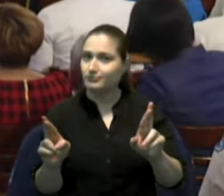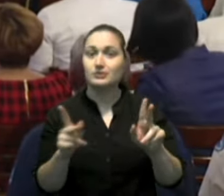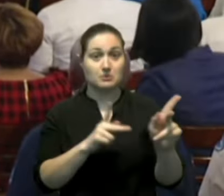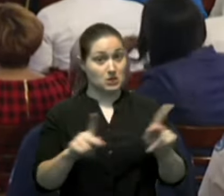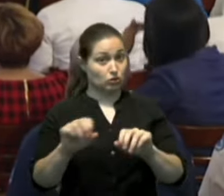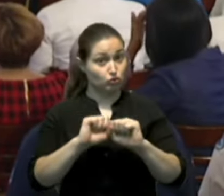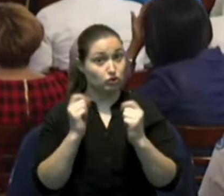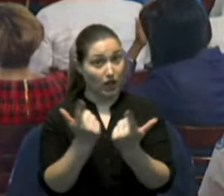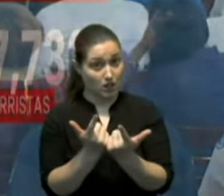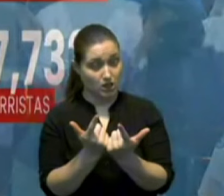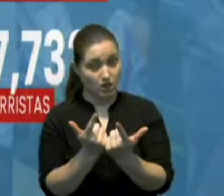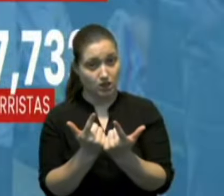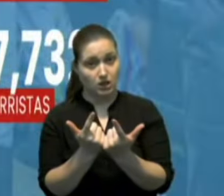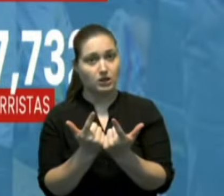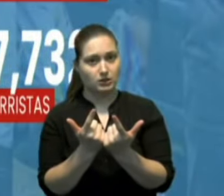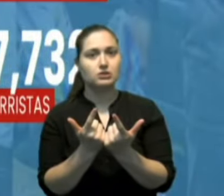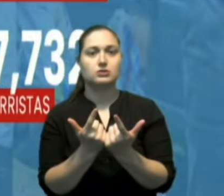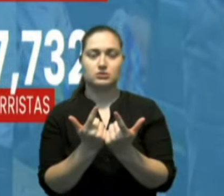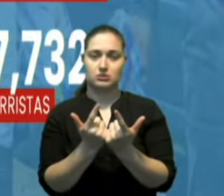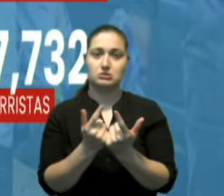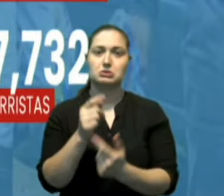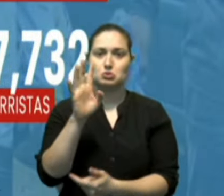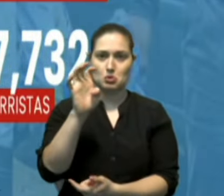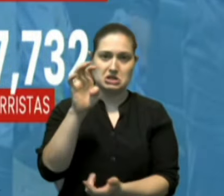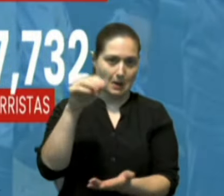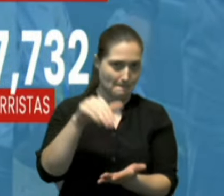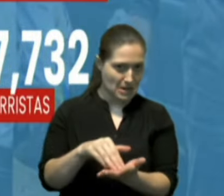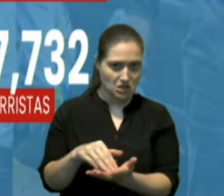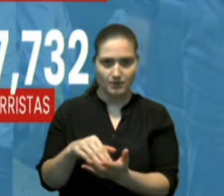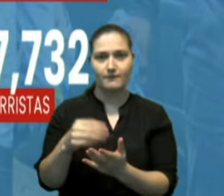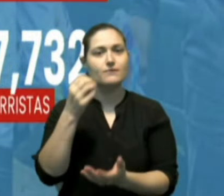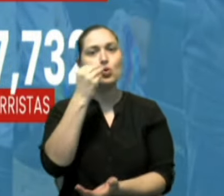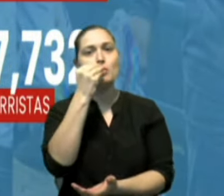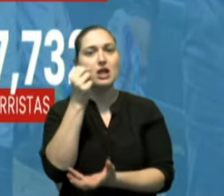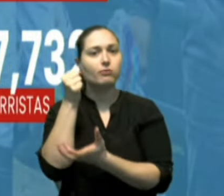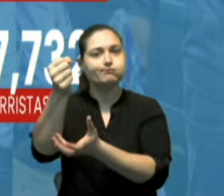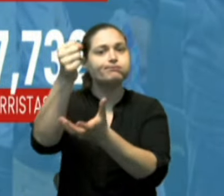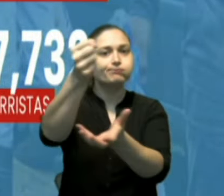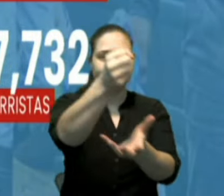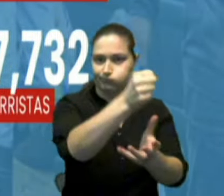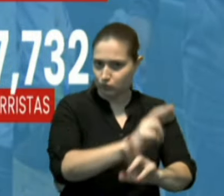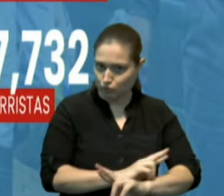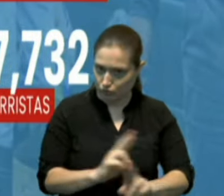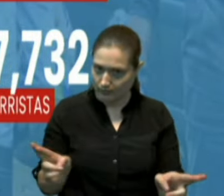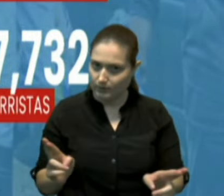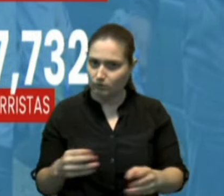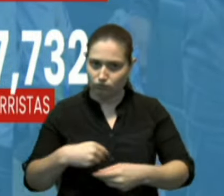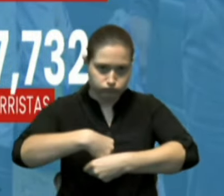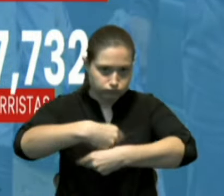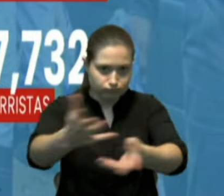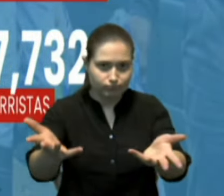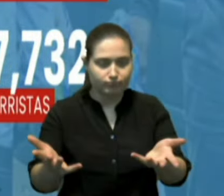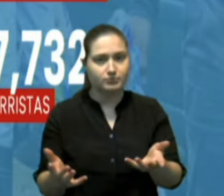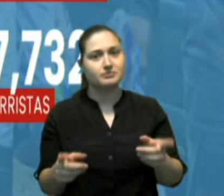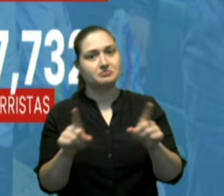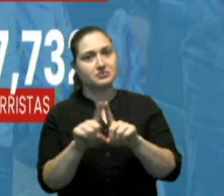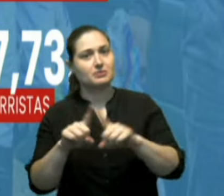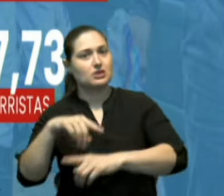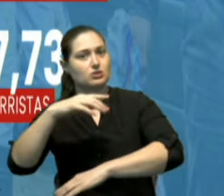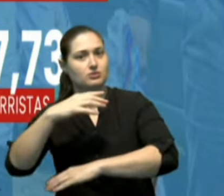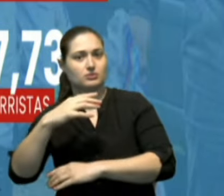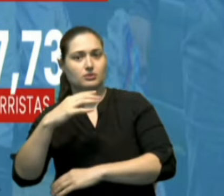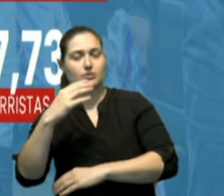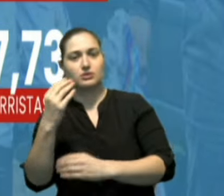capacidad productiva diaria de más de 40 mil raciones de alimentos, además también auxiliado por los comedores